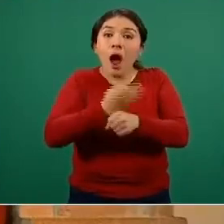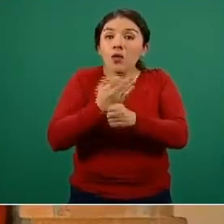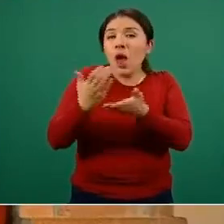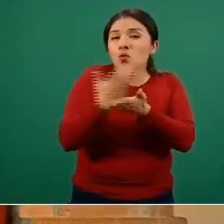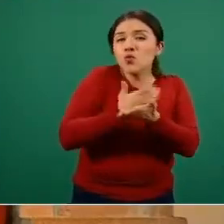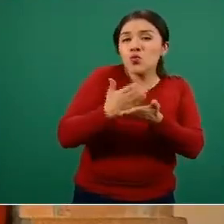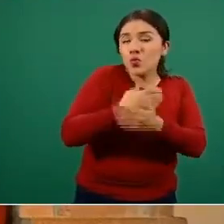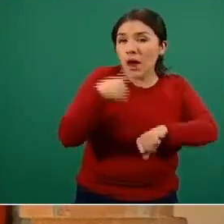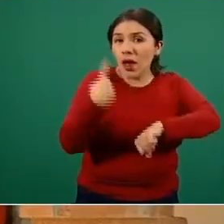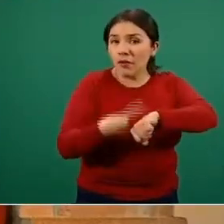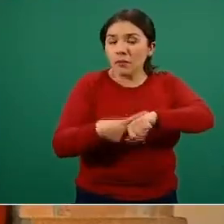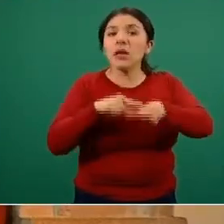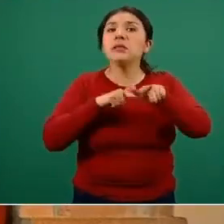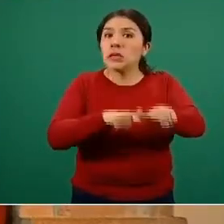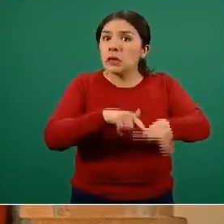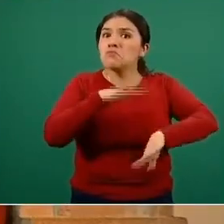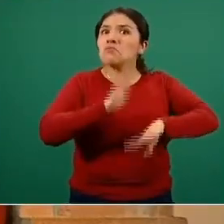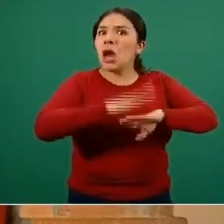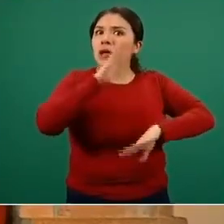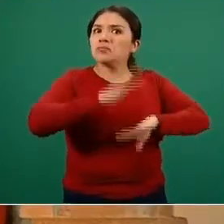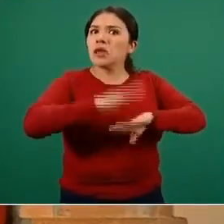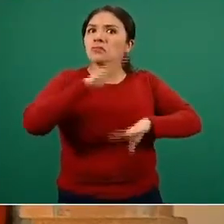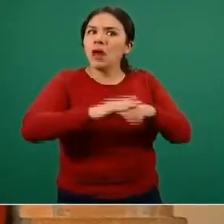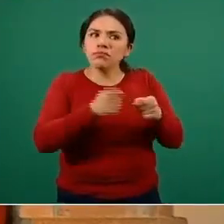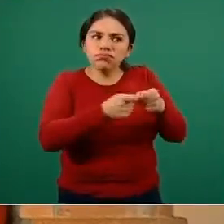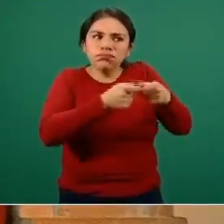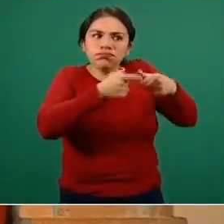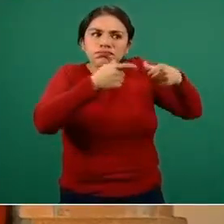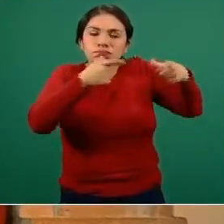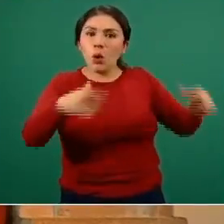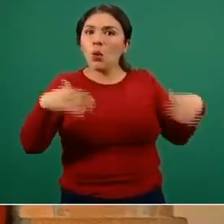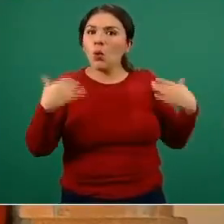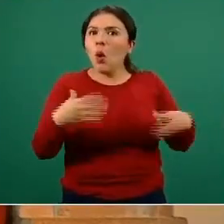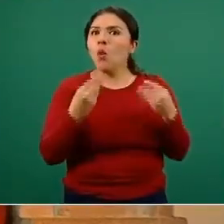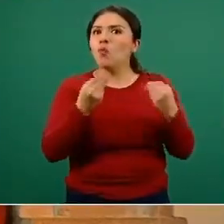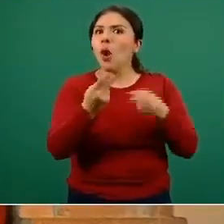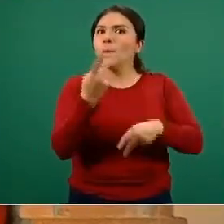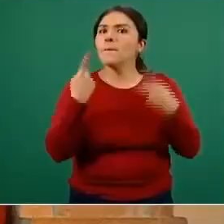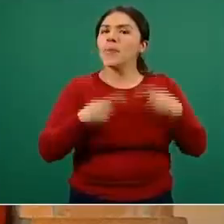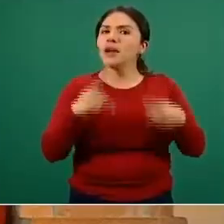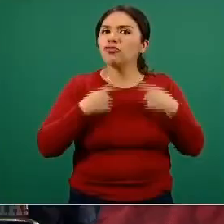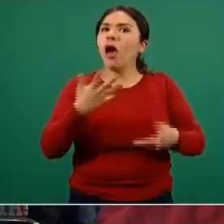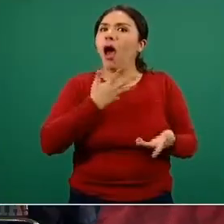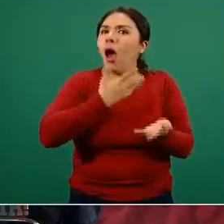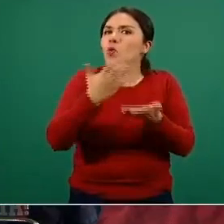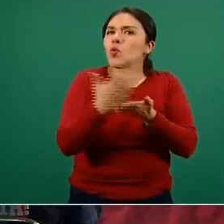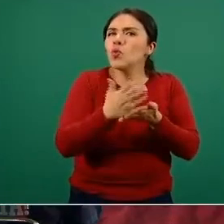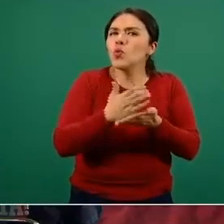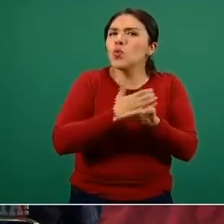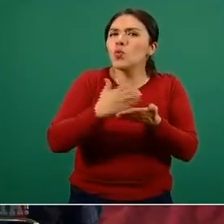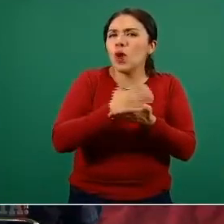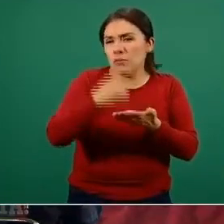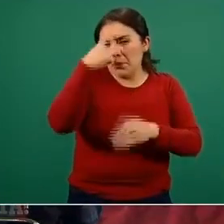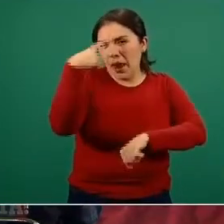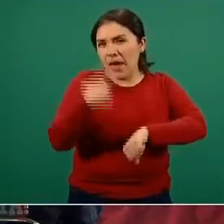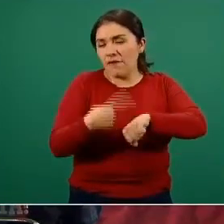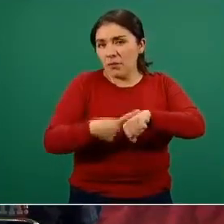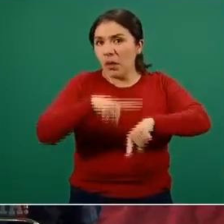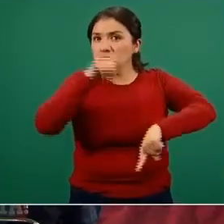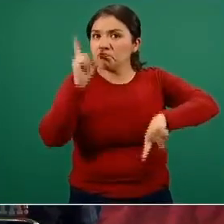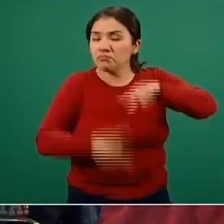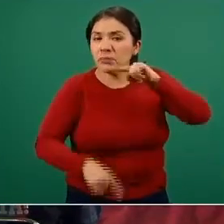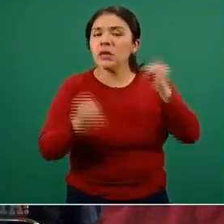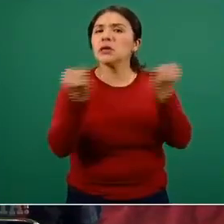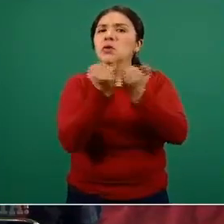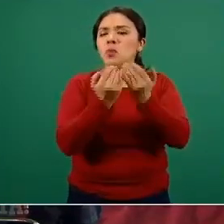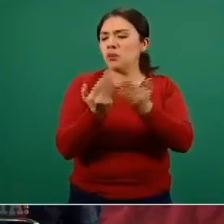enfermedad, continúan incrementando, continúan siendo un espejo de la curva epidémica de los casos, y para efectos de